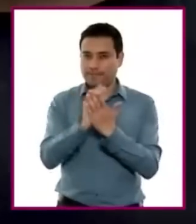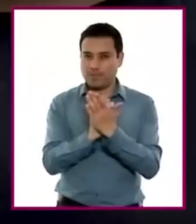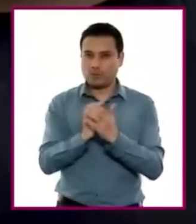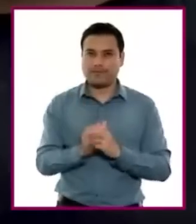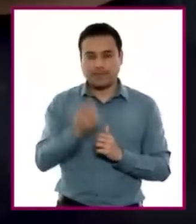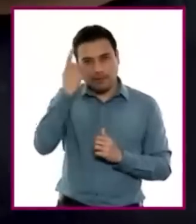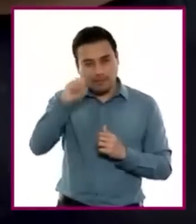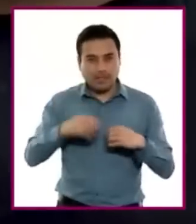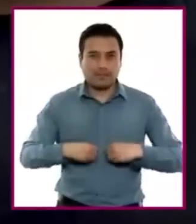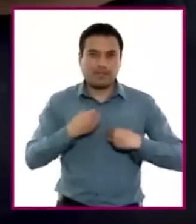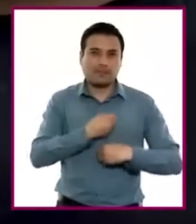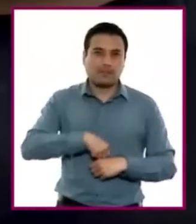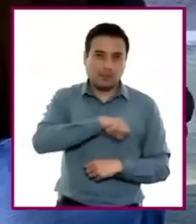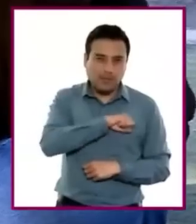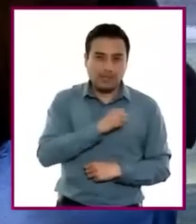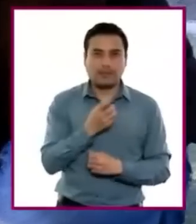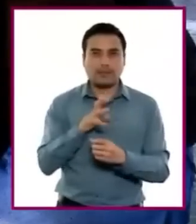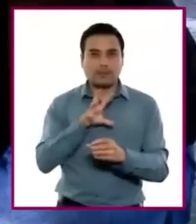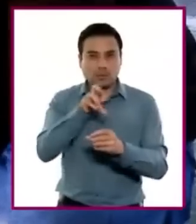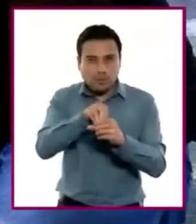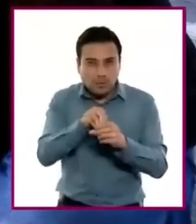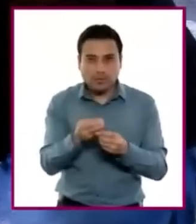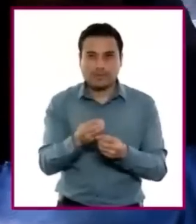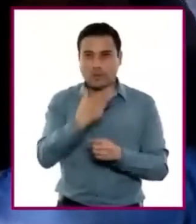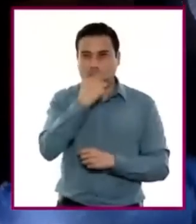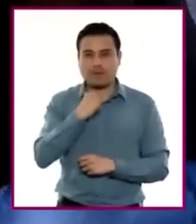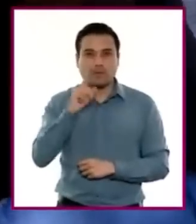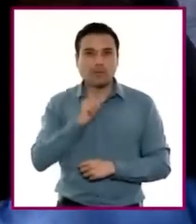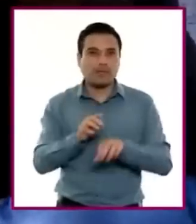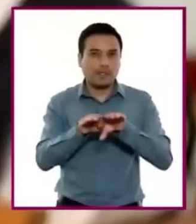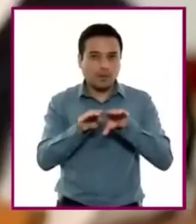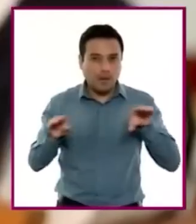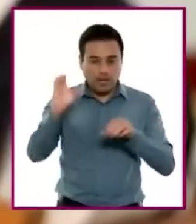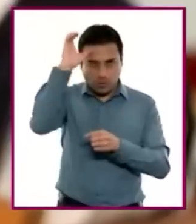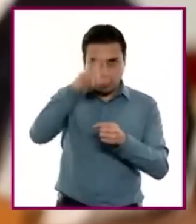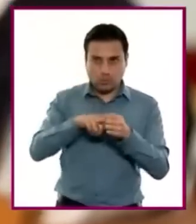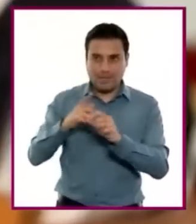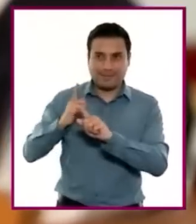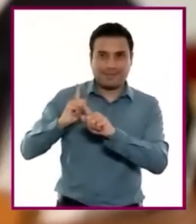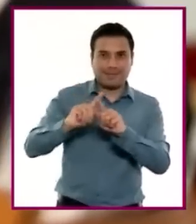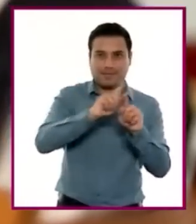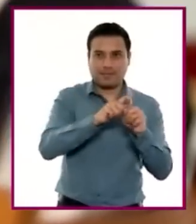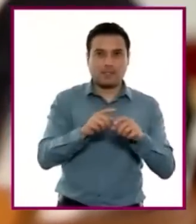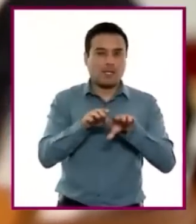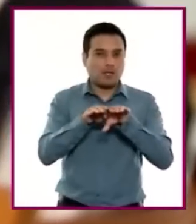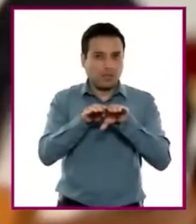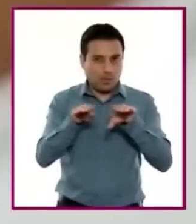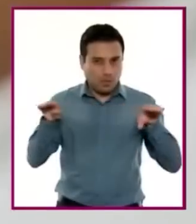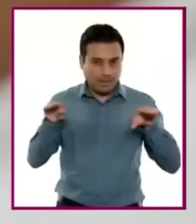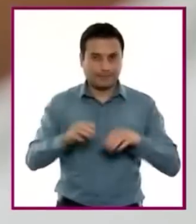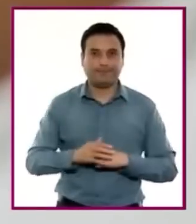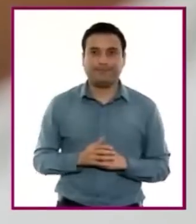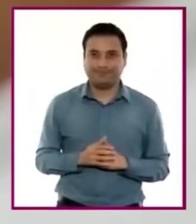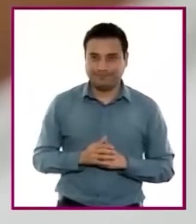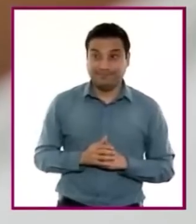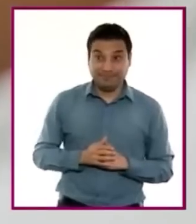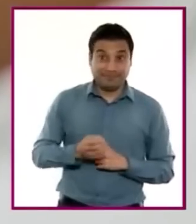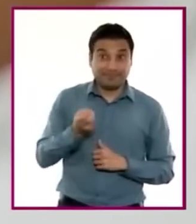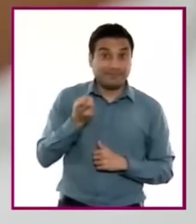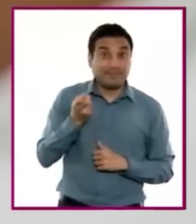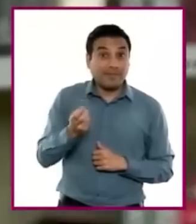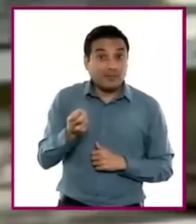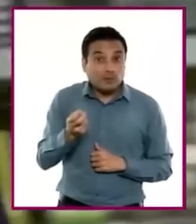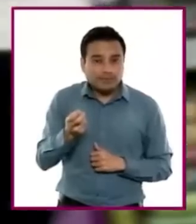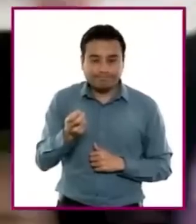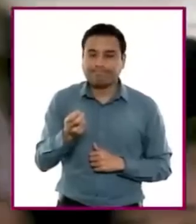a la inclusión, a la igualdad de género y la interculturalidad crítica que se presenta en contextos inmediatos y